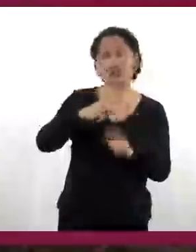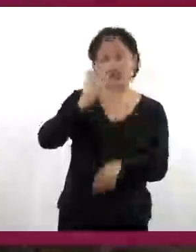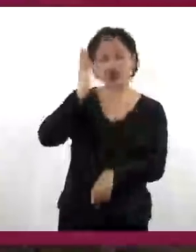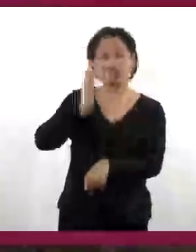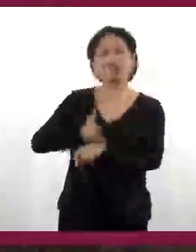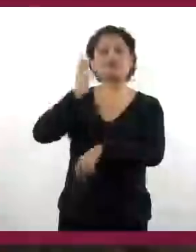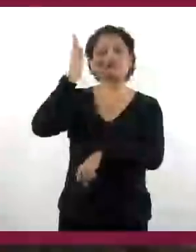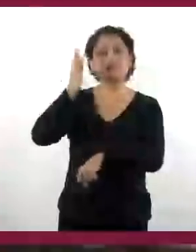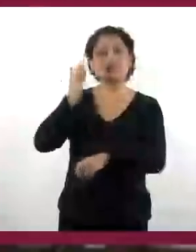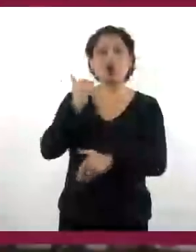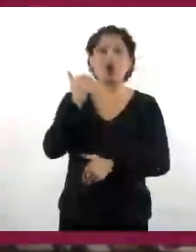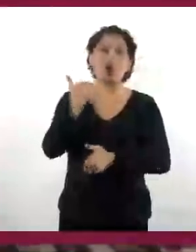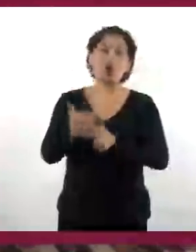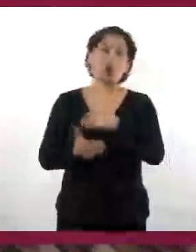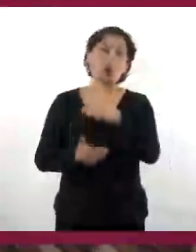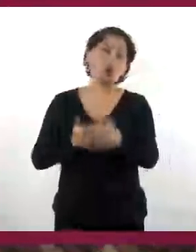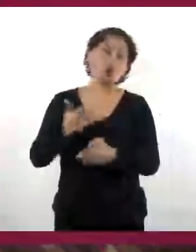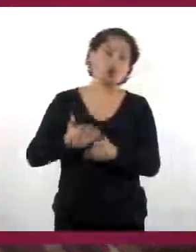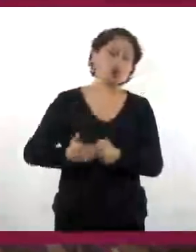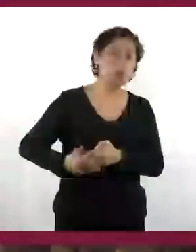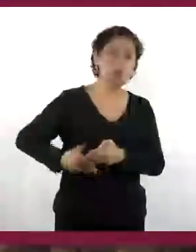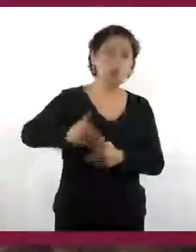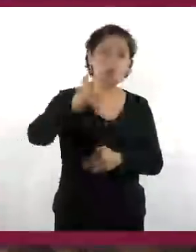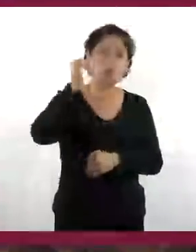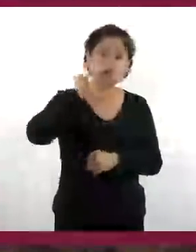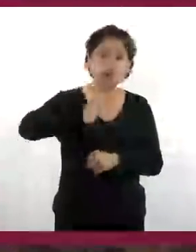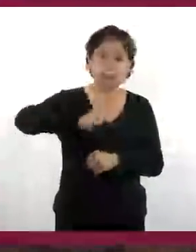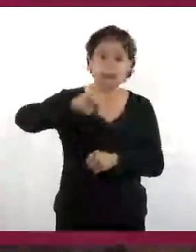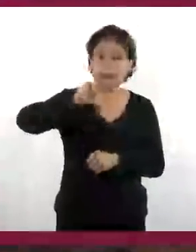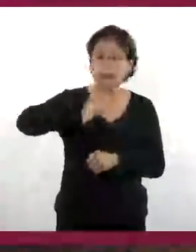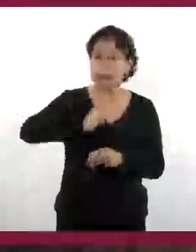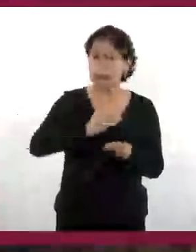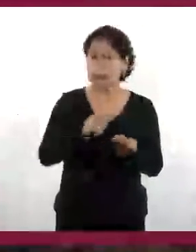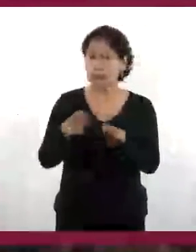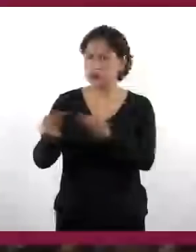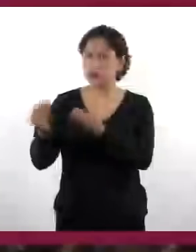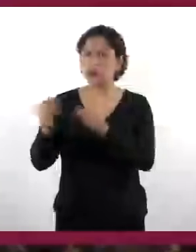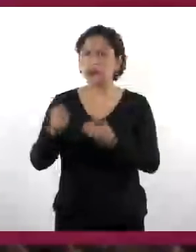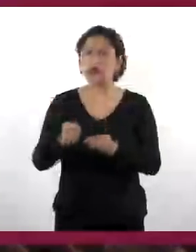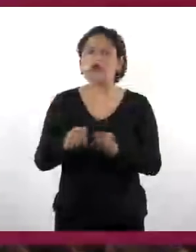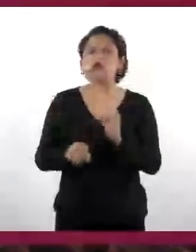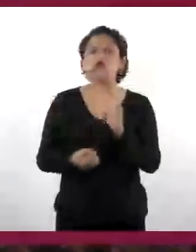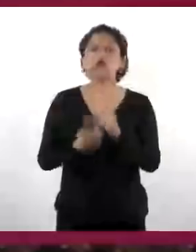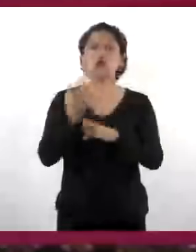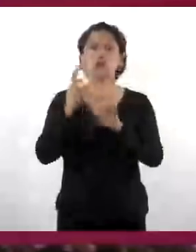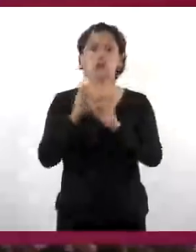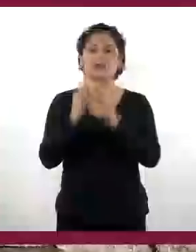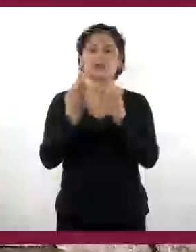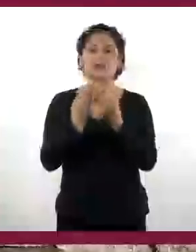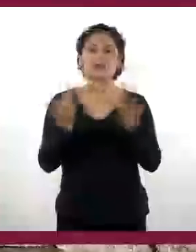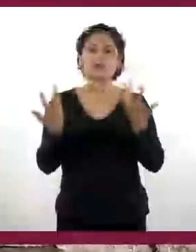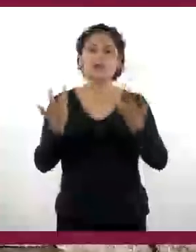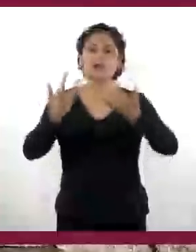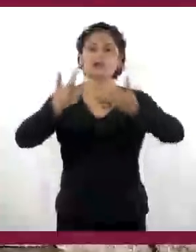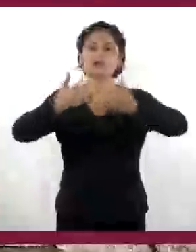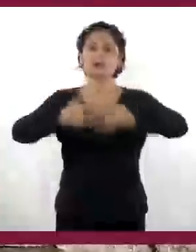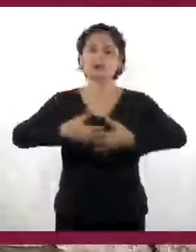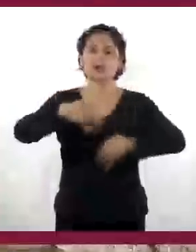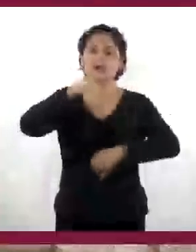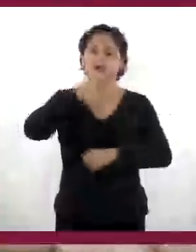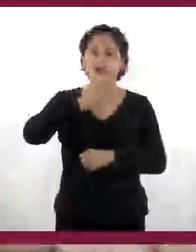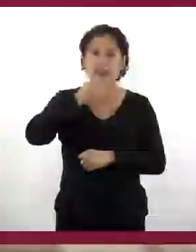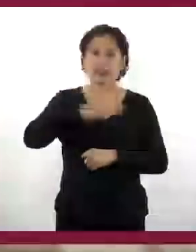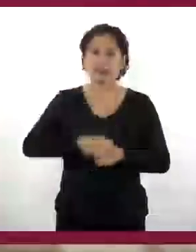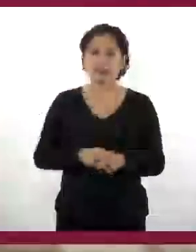ese proceso se prolongó durante siglos y propició el nacimiento de nuevas prácticas y festividades religiosas. En la actualidad,